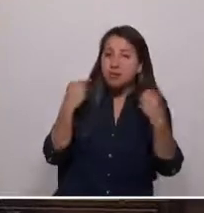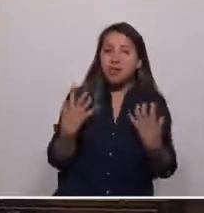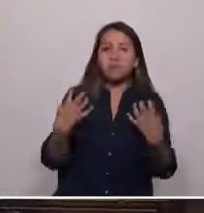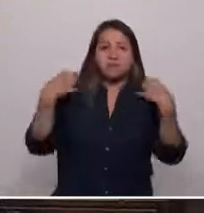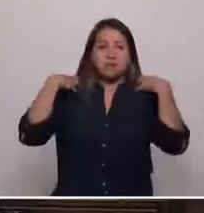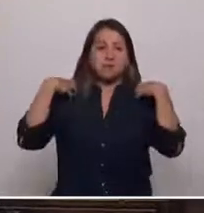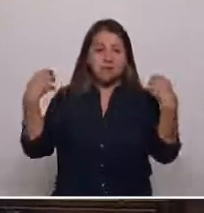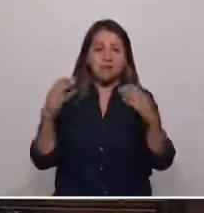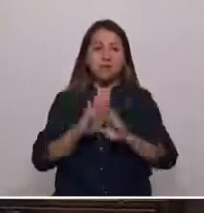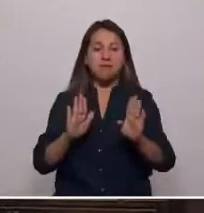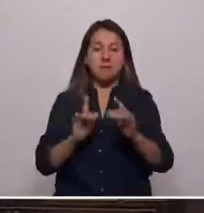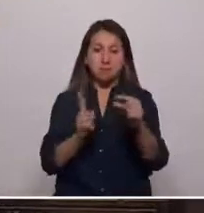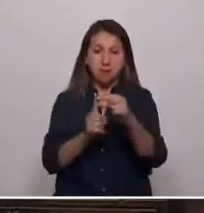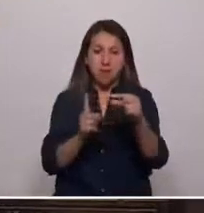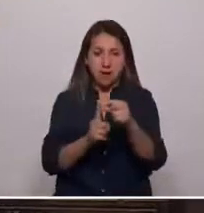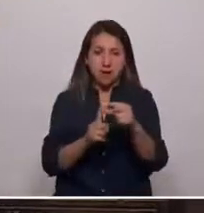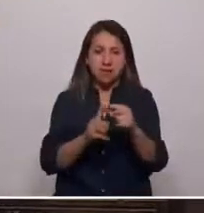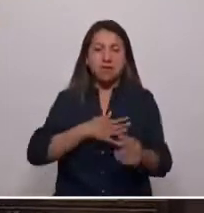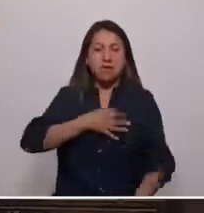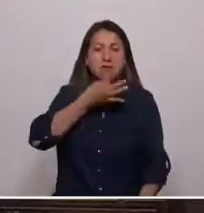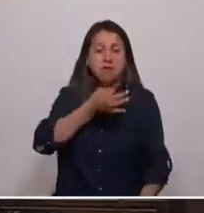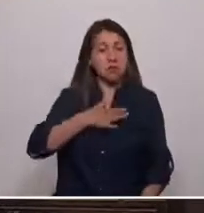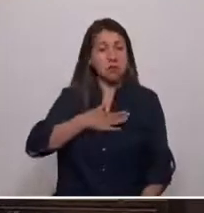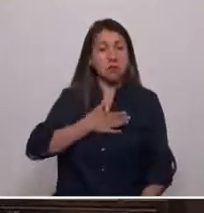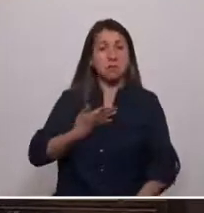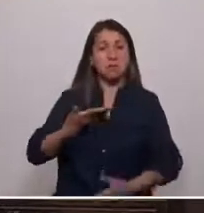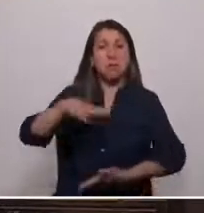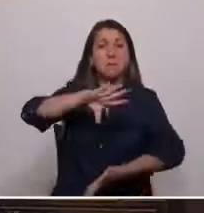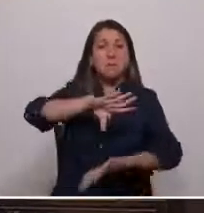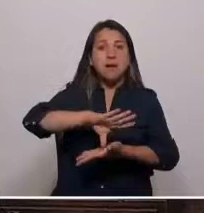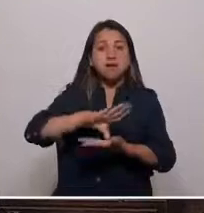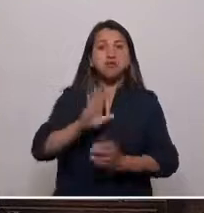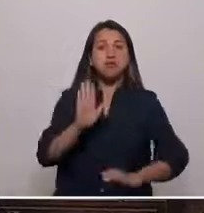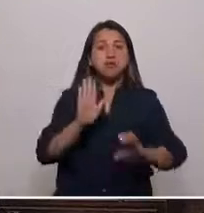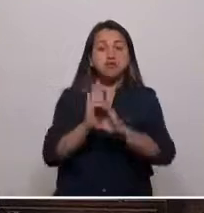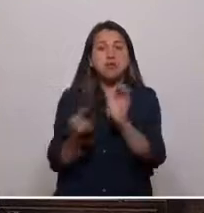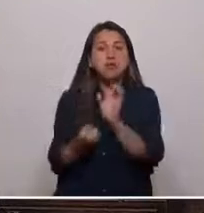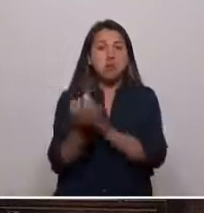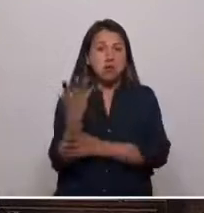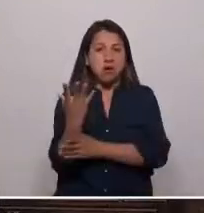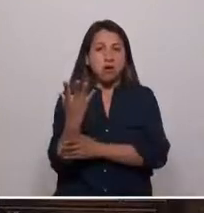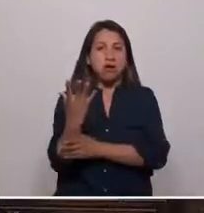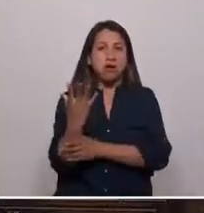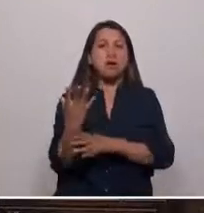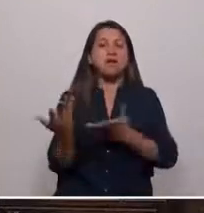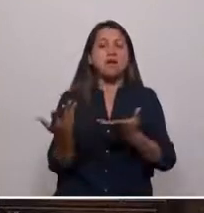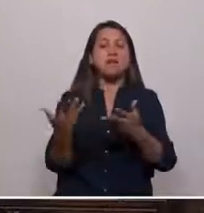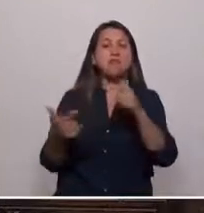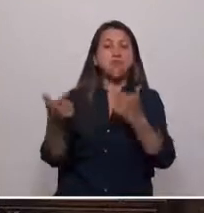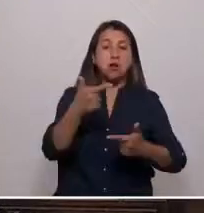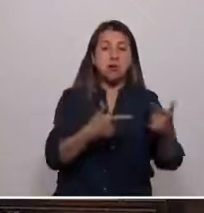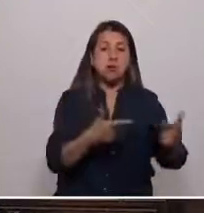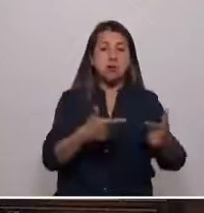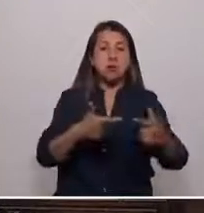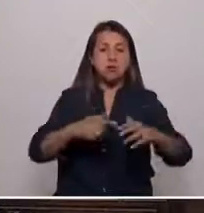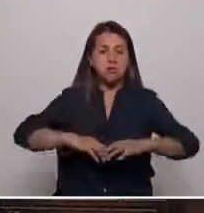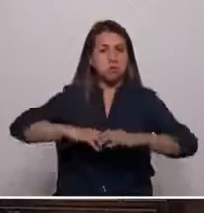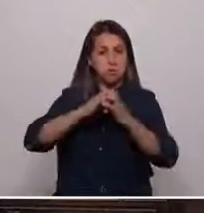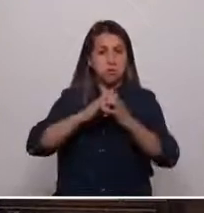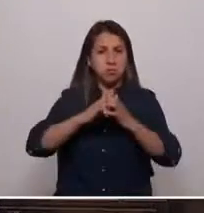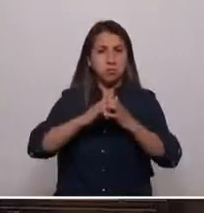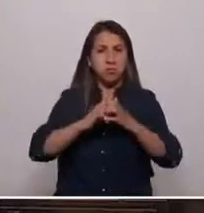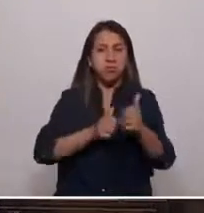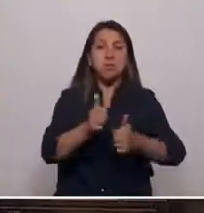termino estas palabras, diciéndoles que quiero para mi país una Constitución moderna, liberal en lo político y que potencie una economía de libre